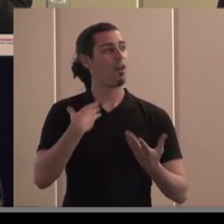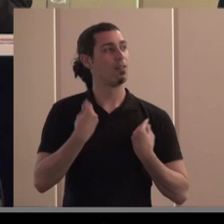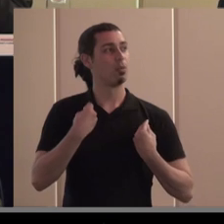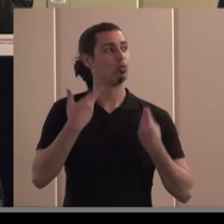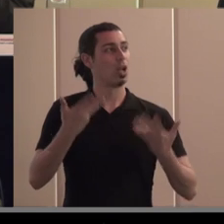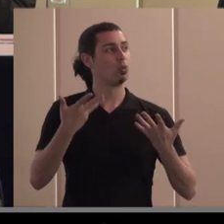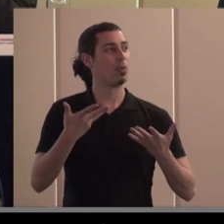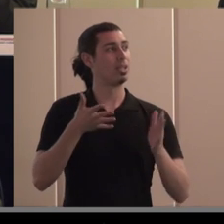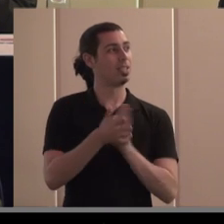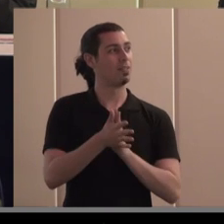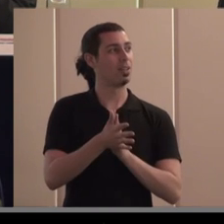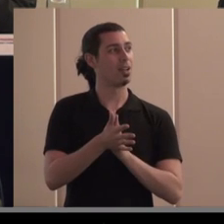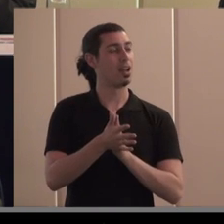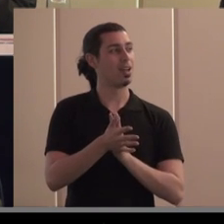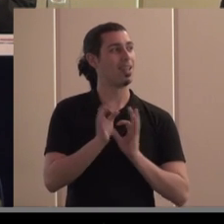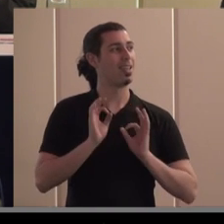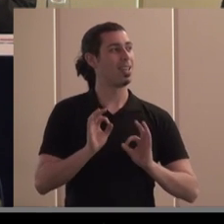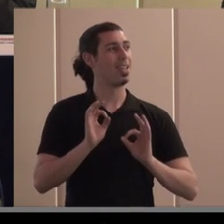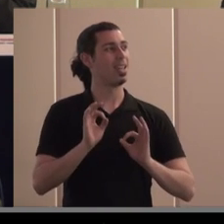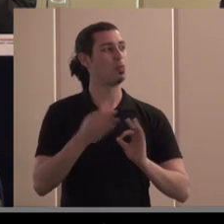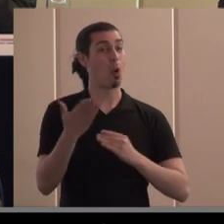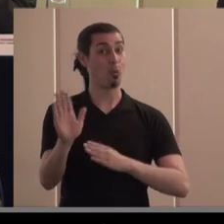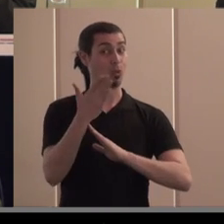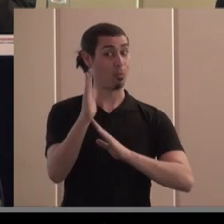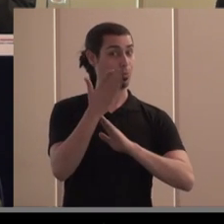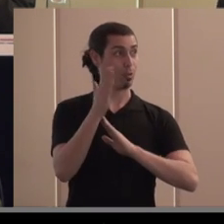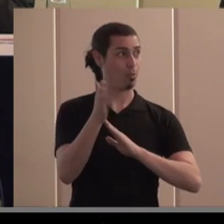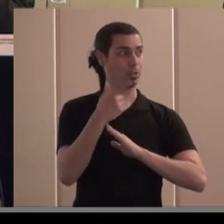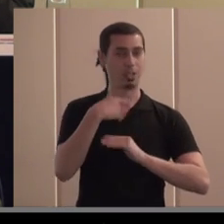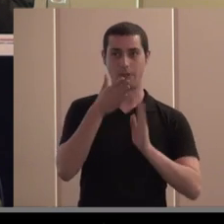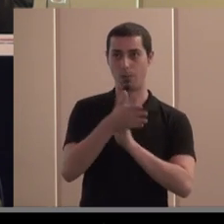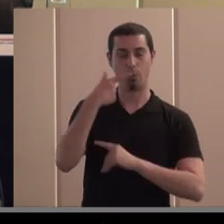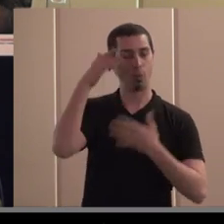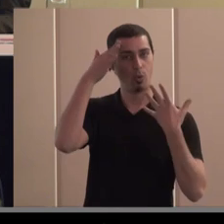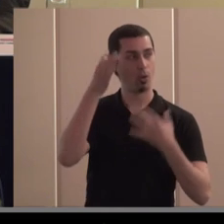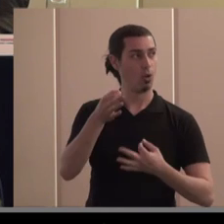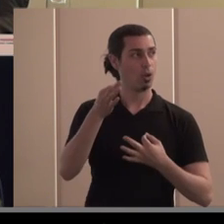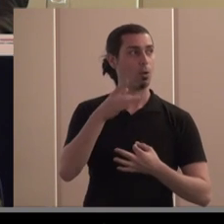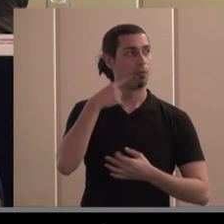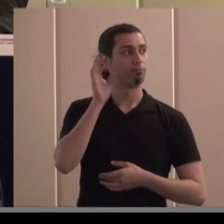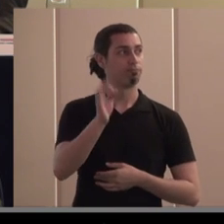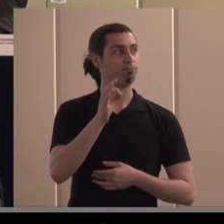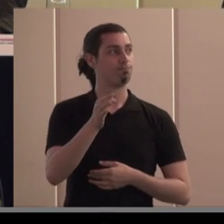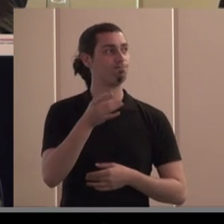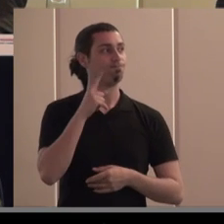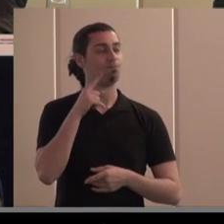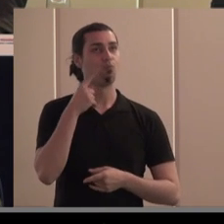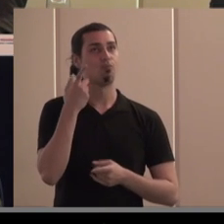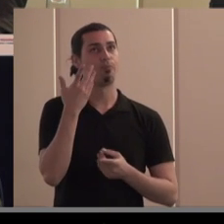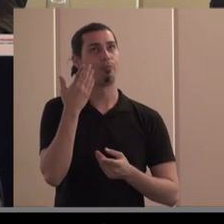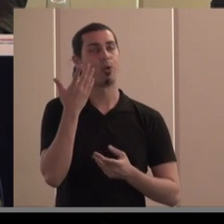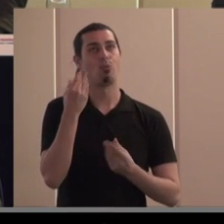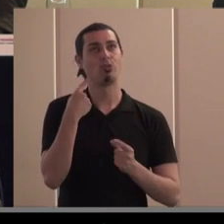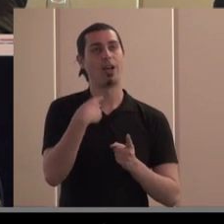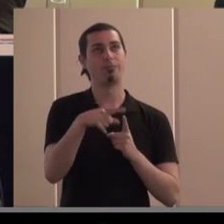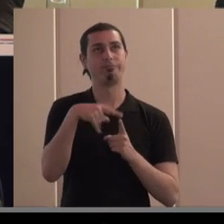es una proliferación de propuestas de este tipo que nos parece muy loable pero que efectivamente adolece en muchos casos de